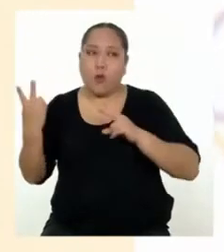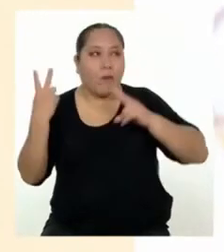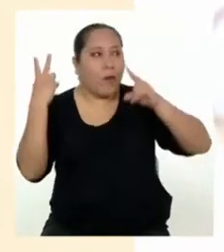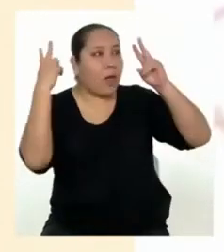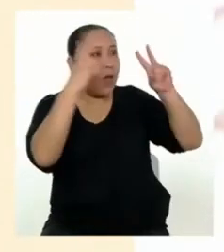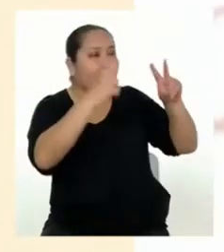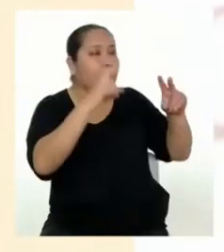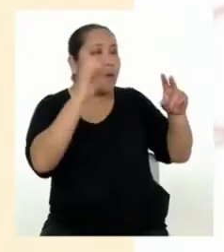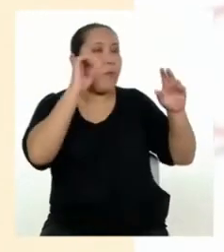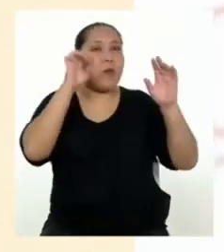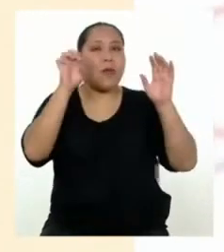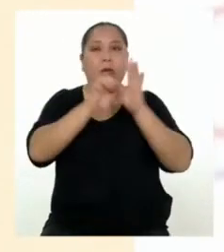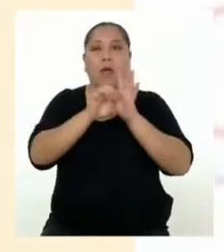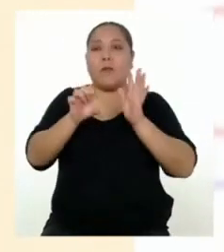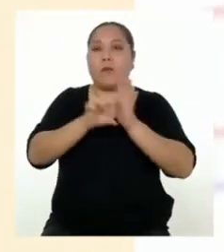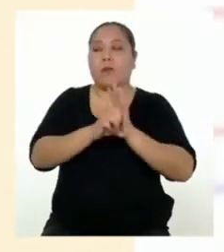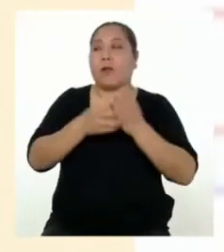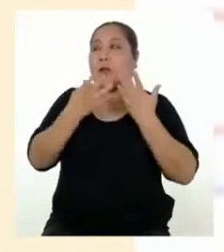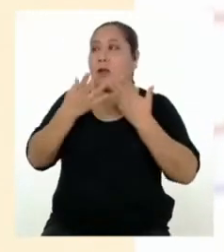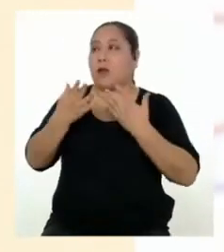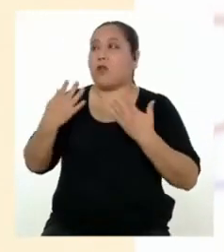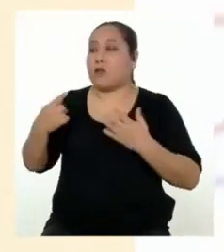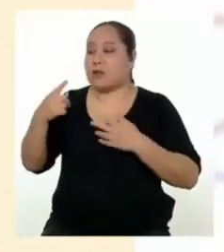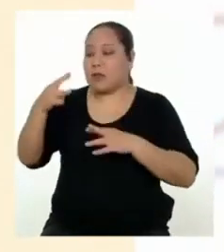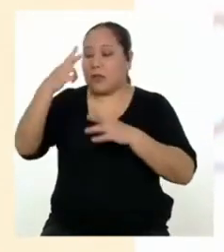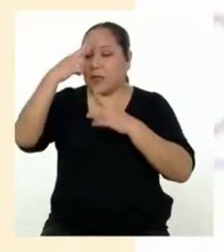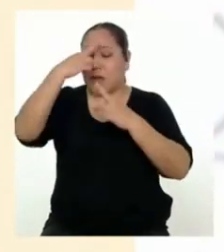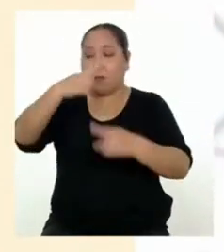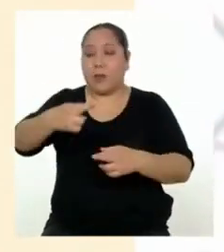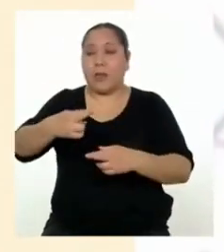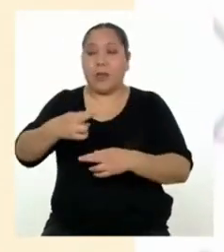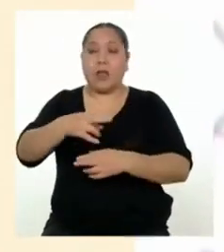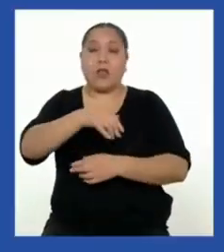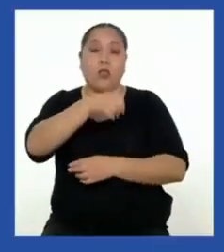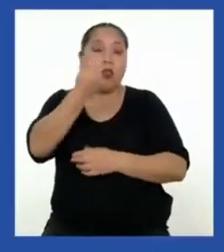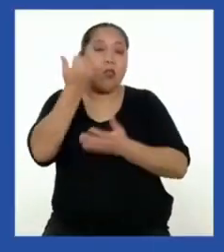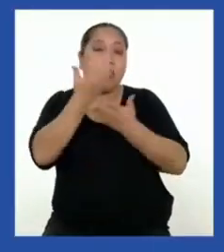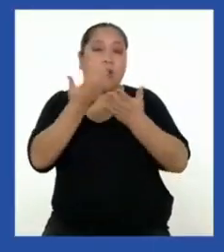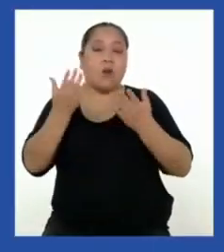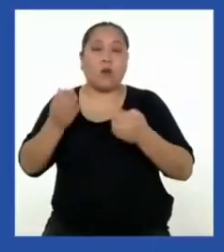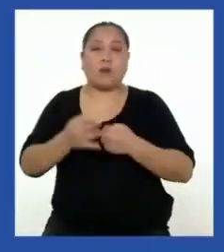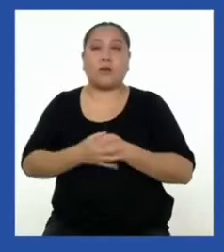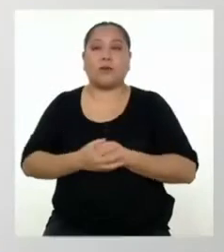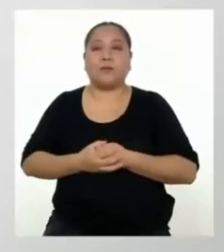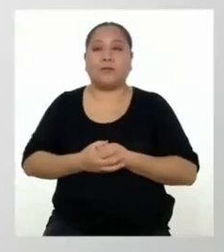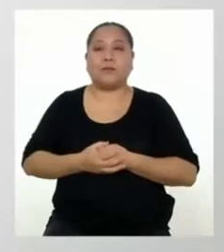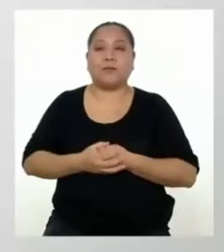en casa, como las actividades que debemos cumplir y otras cosas.